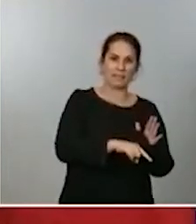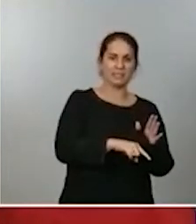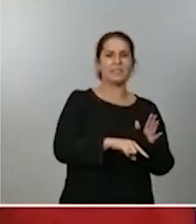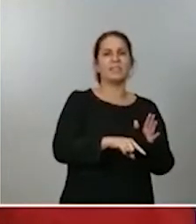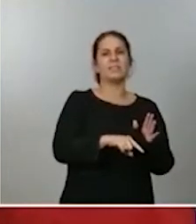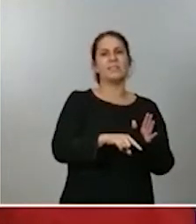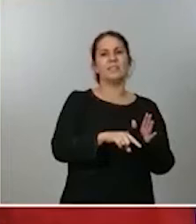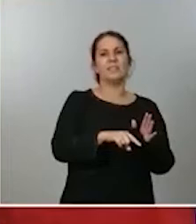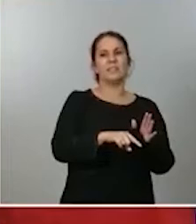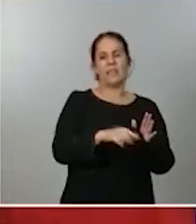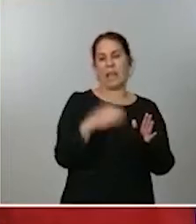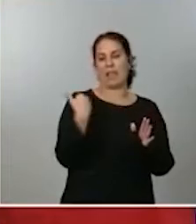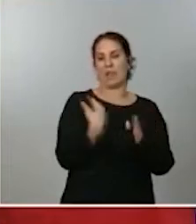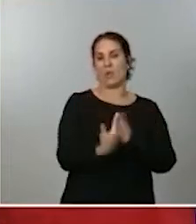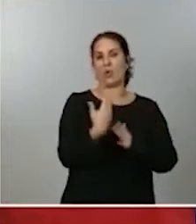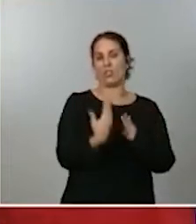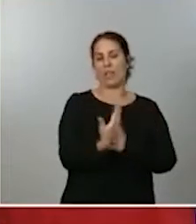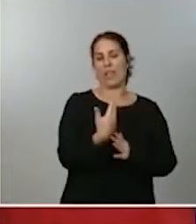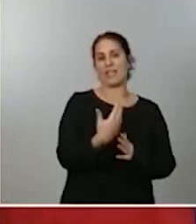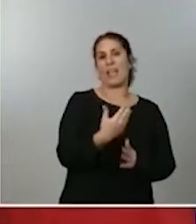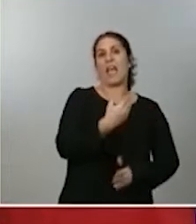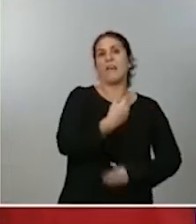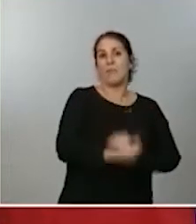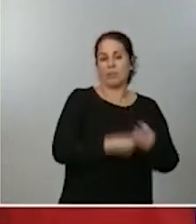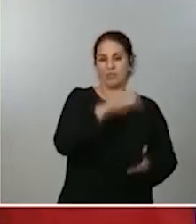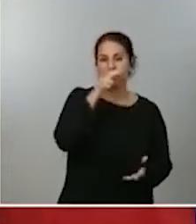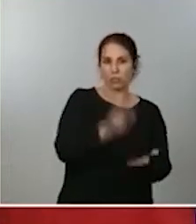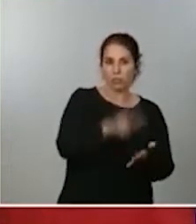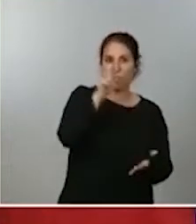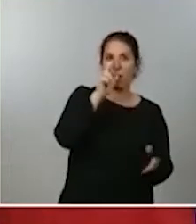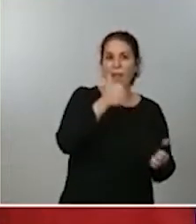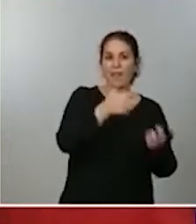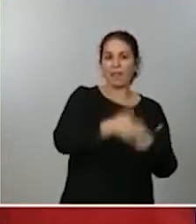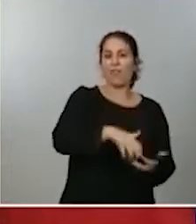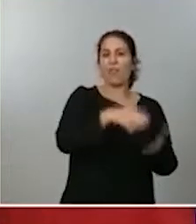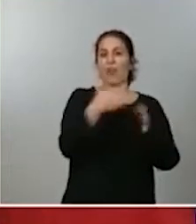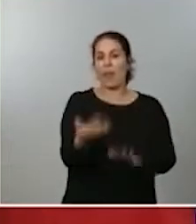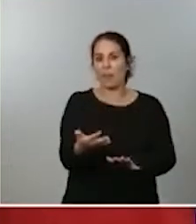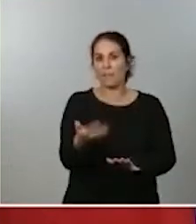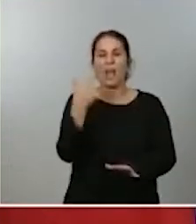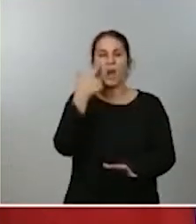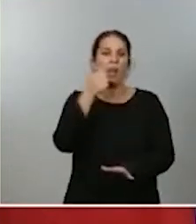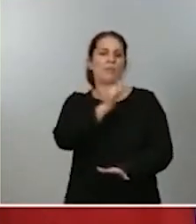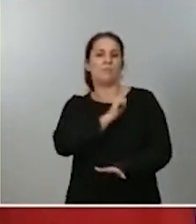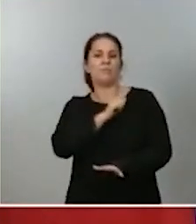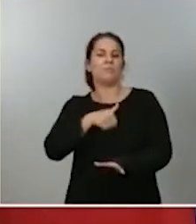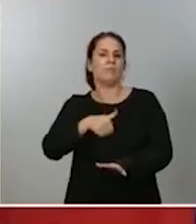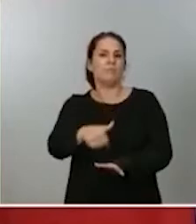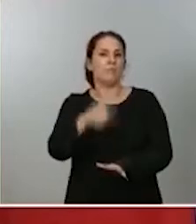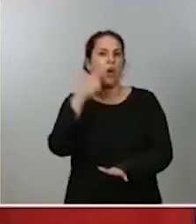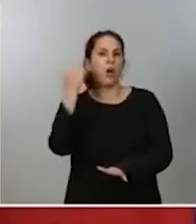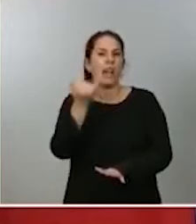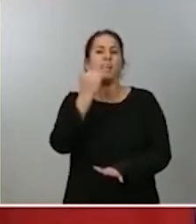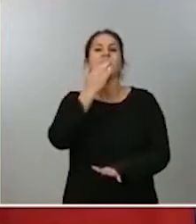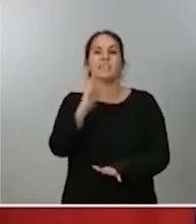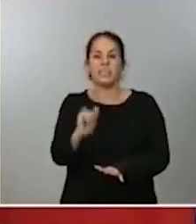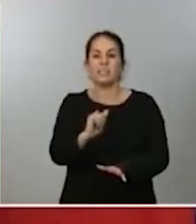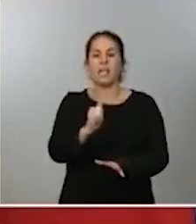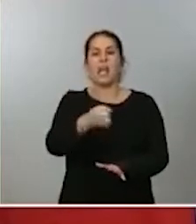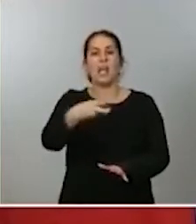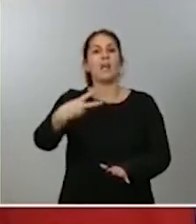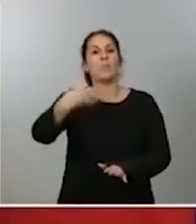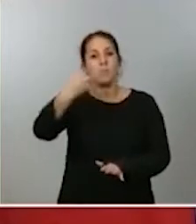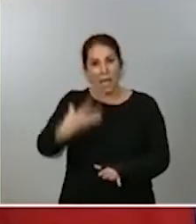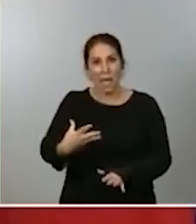escasamente unos días las comunidades autónomas han puesto en marcha si esas medidas ojalá que sí resultan efectivas habrá que profundizar